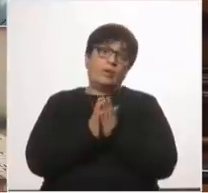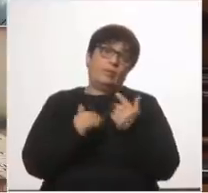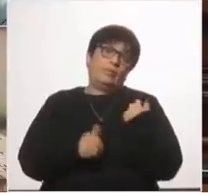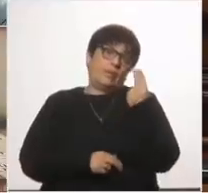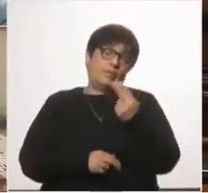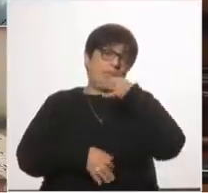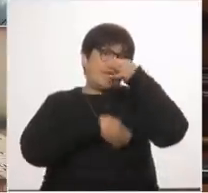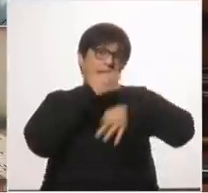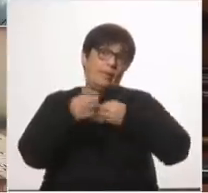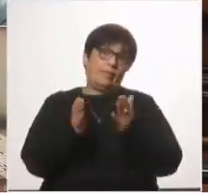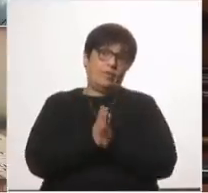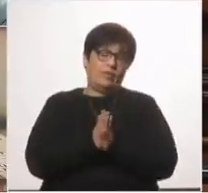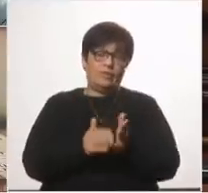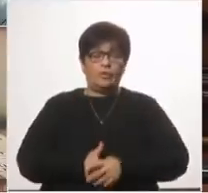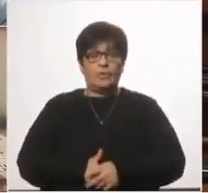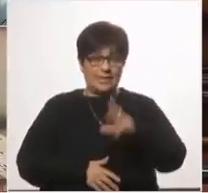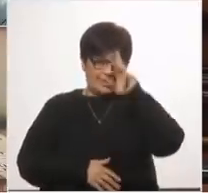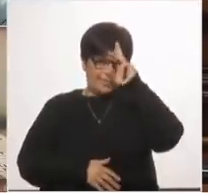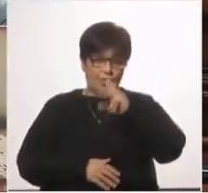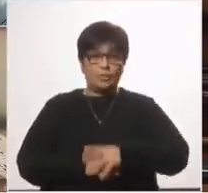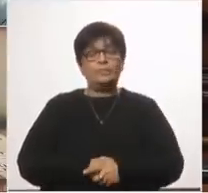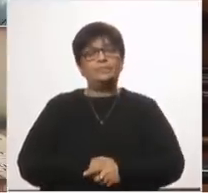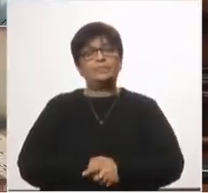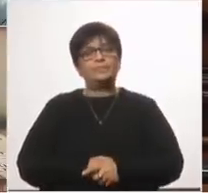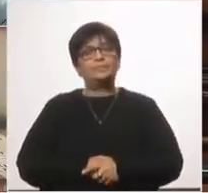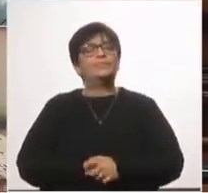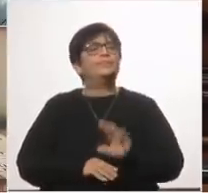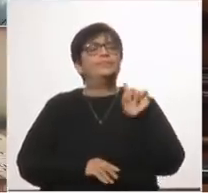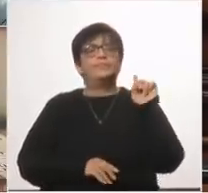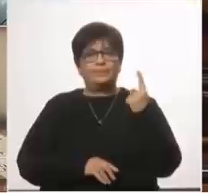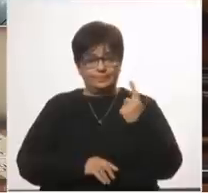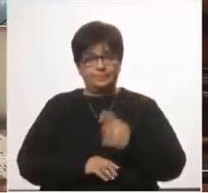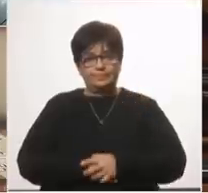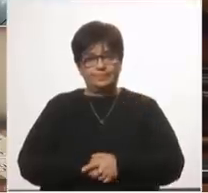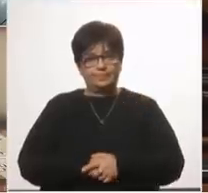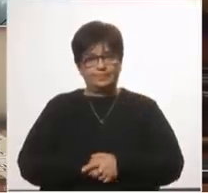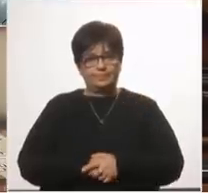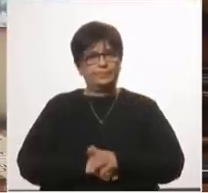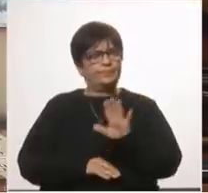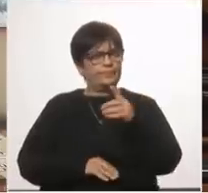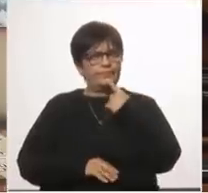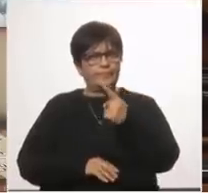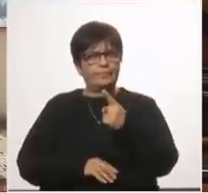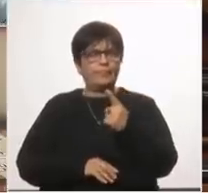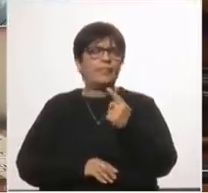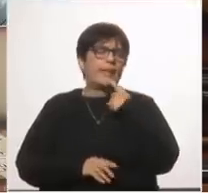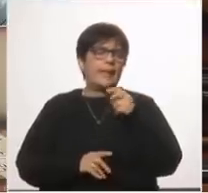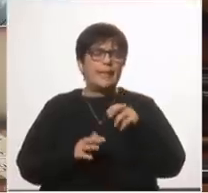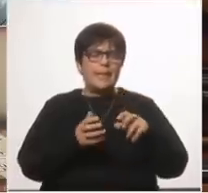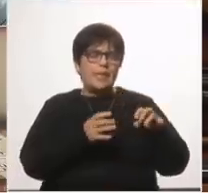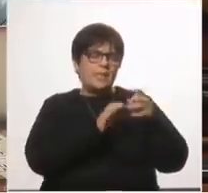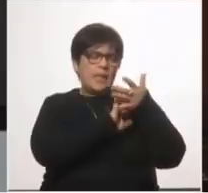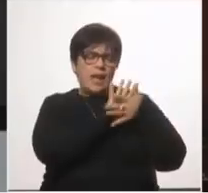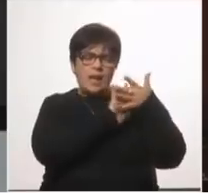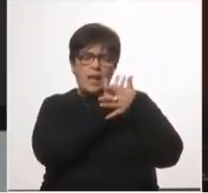uso de la palabra a este presidente a ver primero hay un murmullo